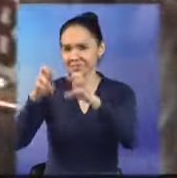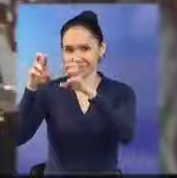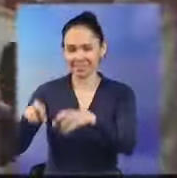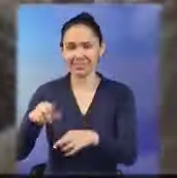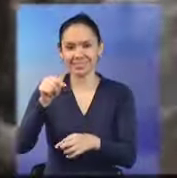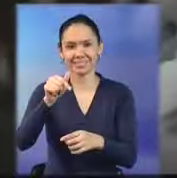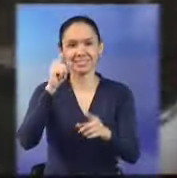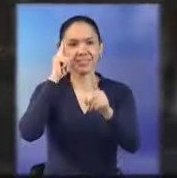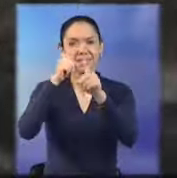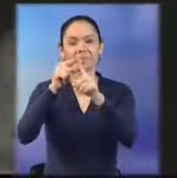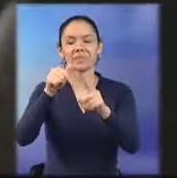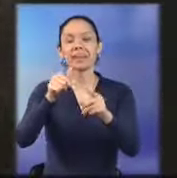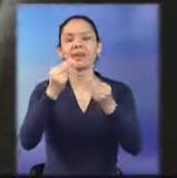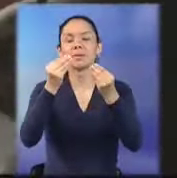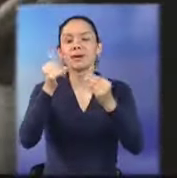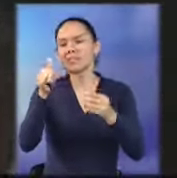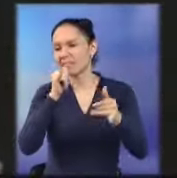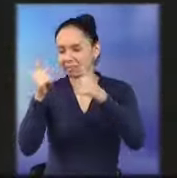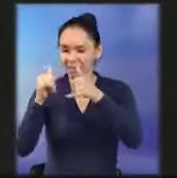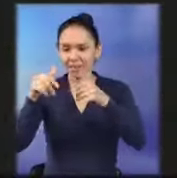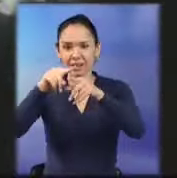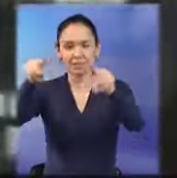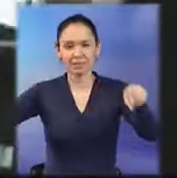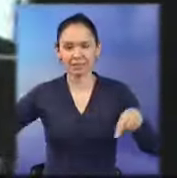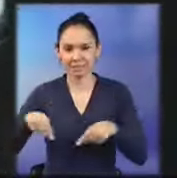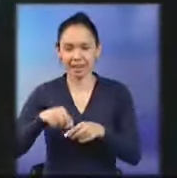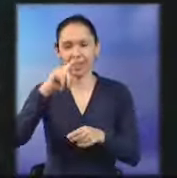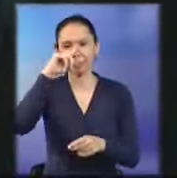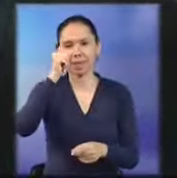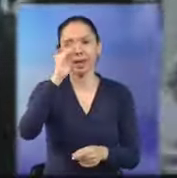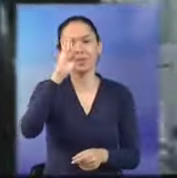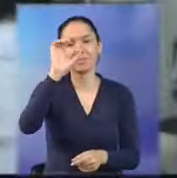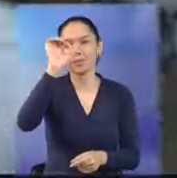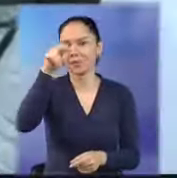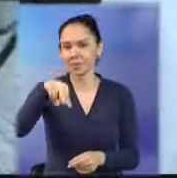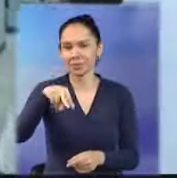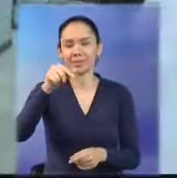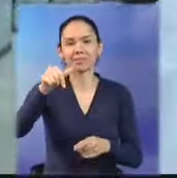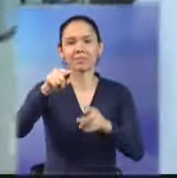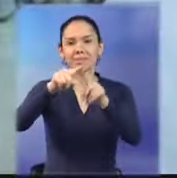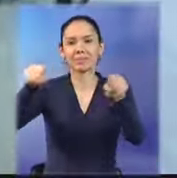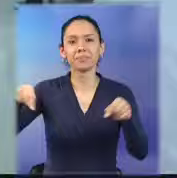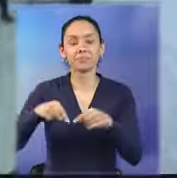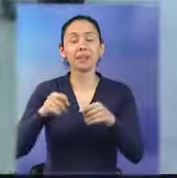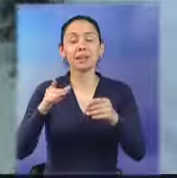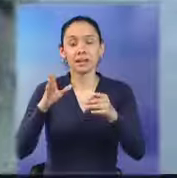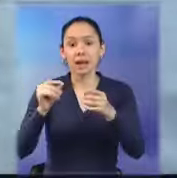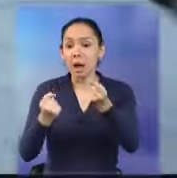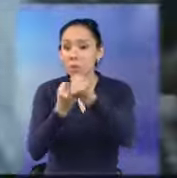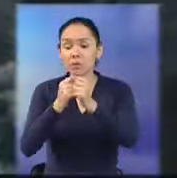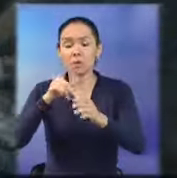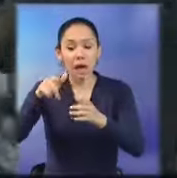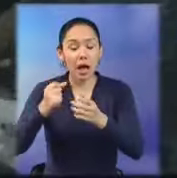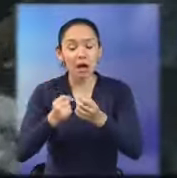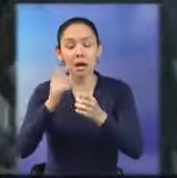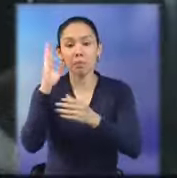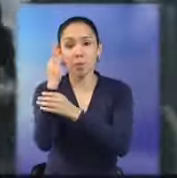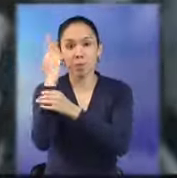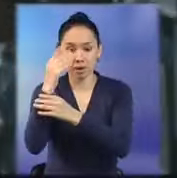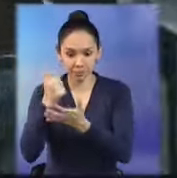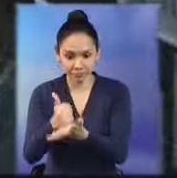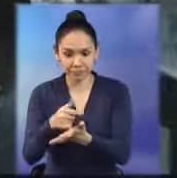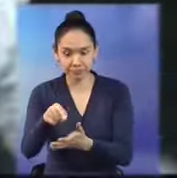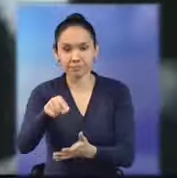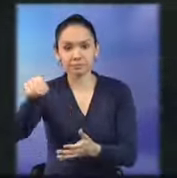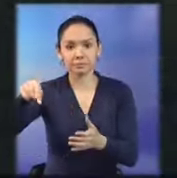venta de bebidas alcohólicas ubicada en la aldea El Tablón. Bomberos voluntarios acudieron y les brindaron primeros auxilios a Javier